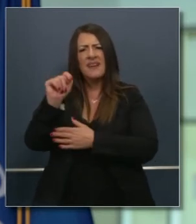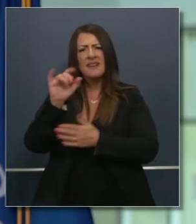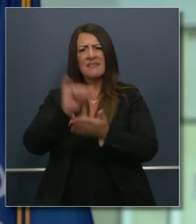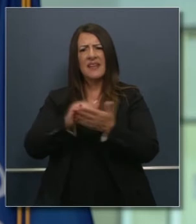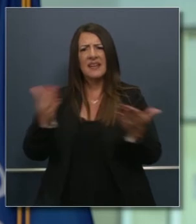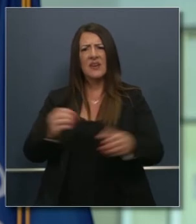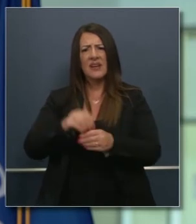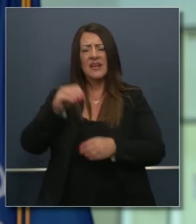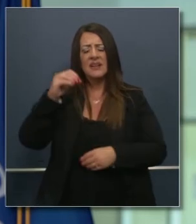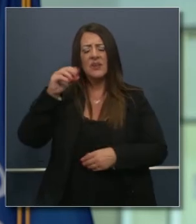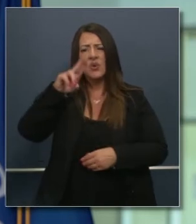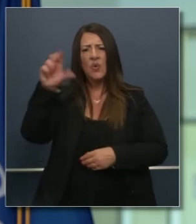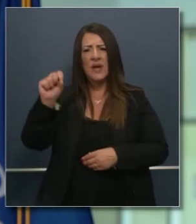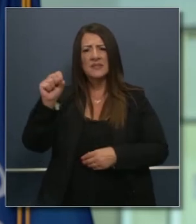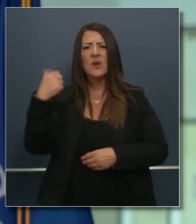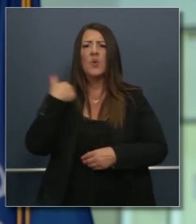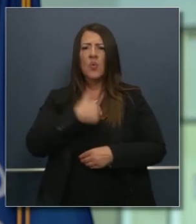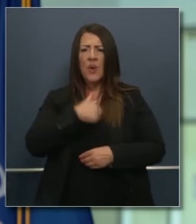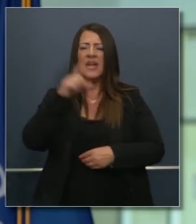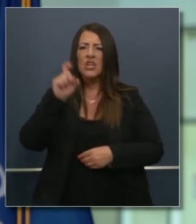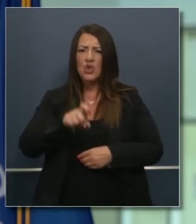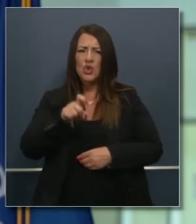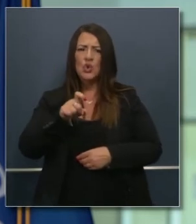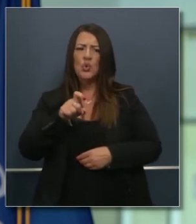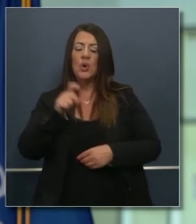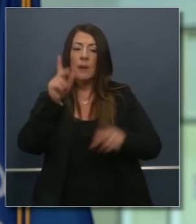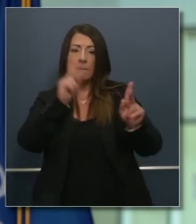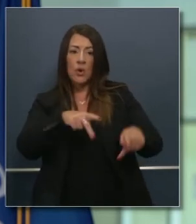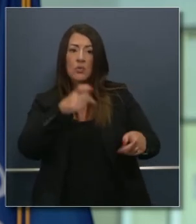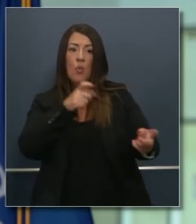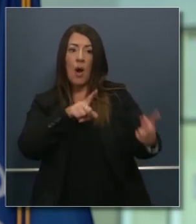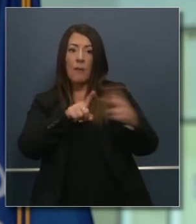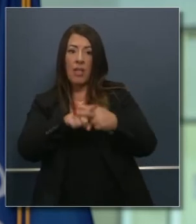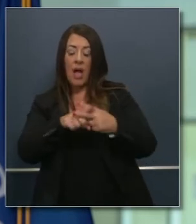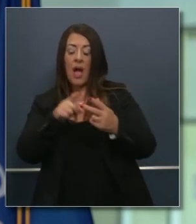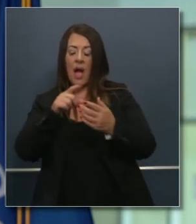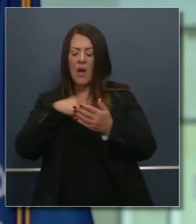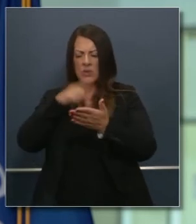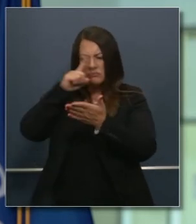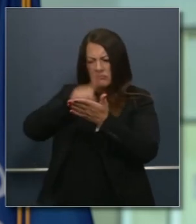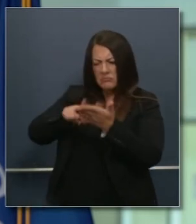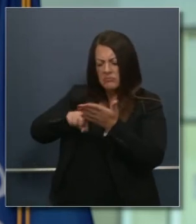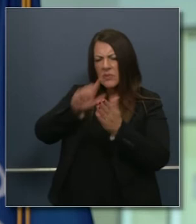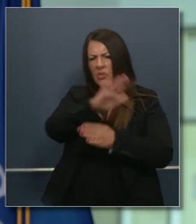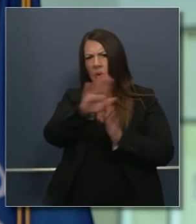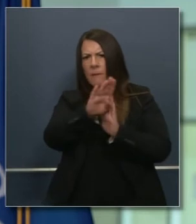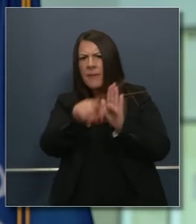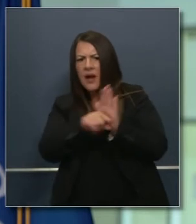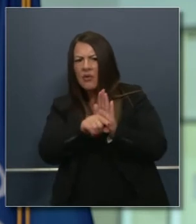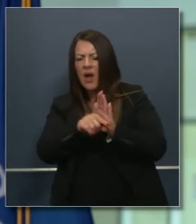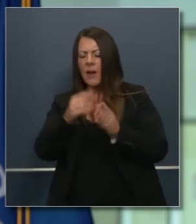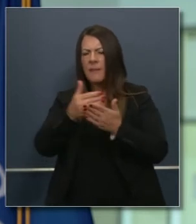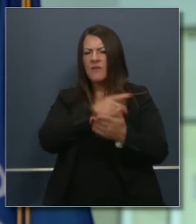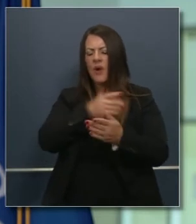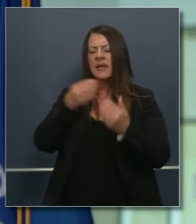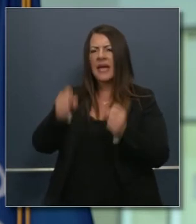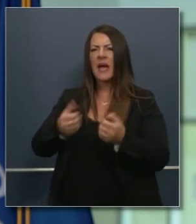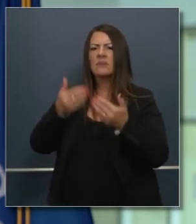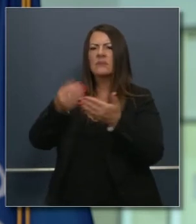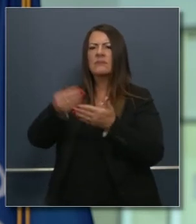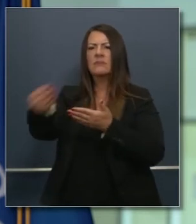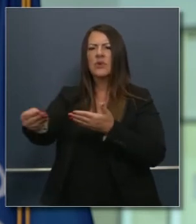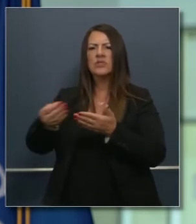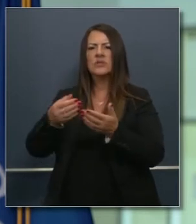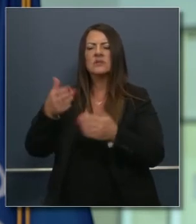pero hemos hecho pruebas muy completas aquí en el estado de california en cuanto a compras